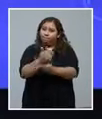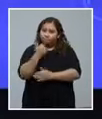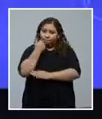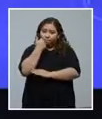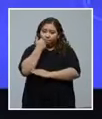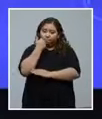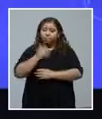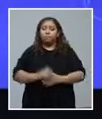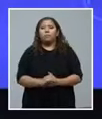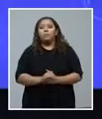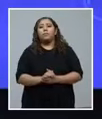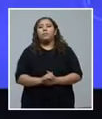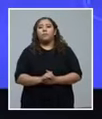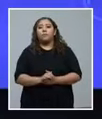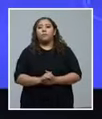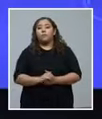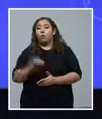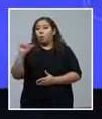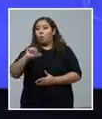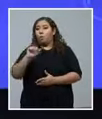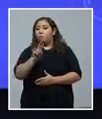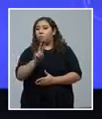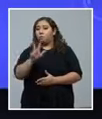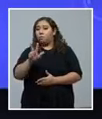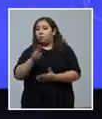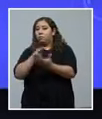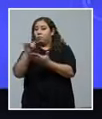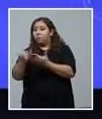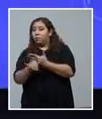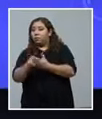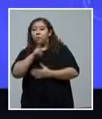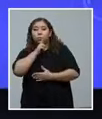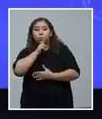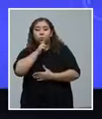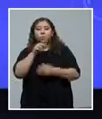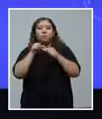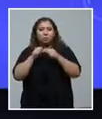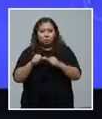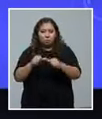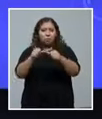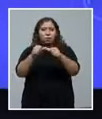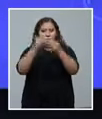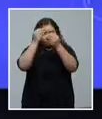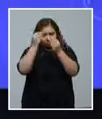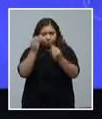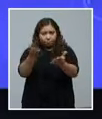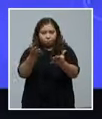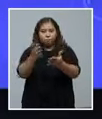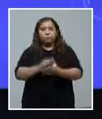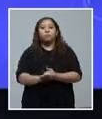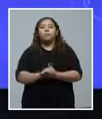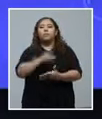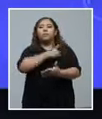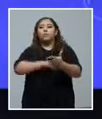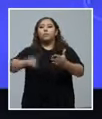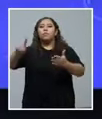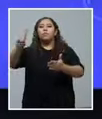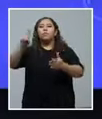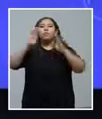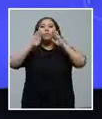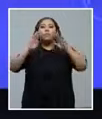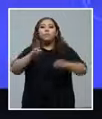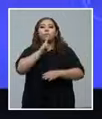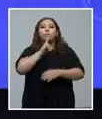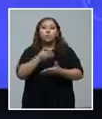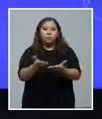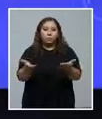Así está la situación hoy 23 de mayo en nuestro país. Vamos a continuar informando. Dios bendiga Honduras.